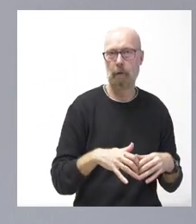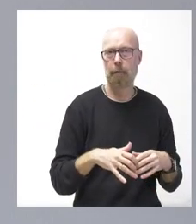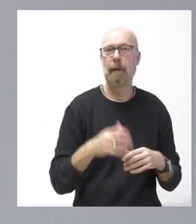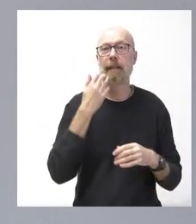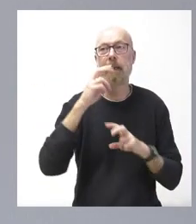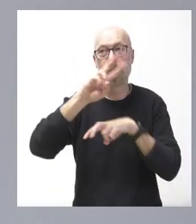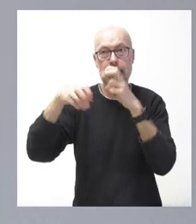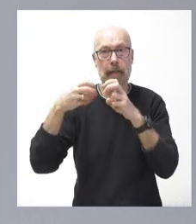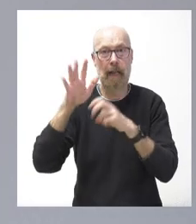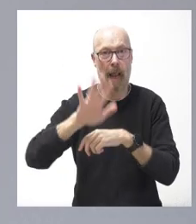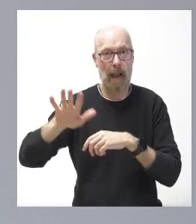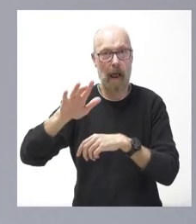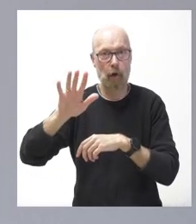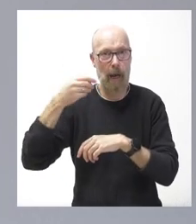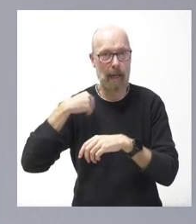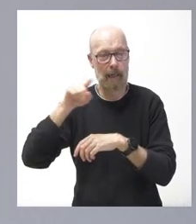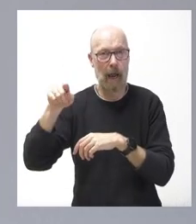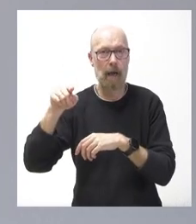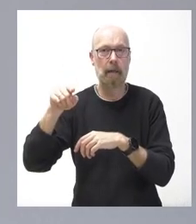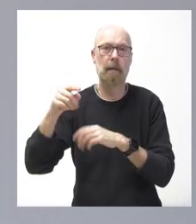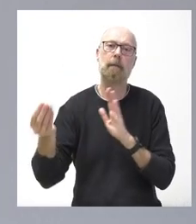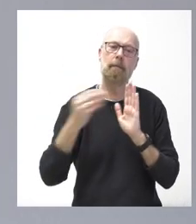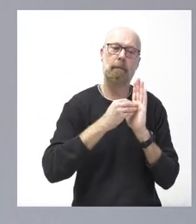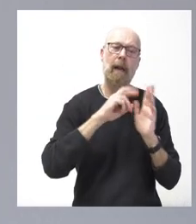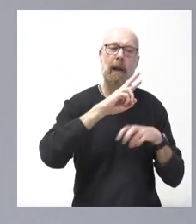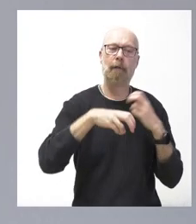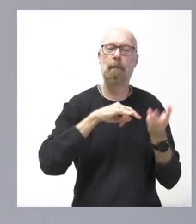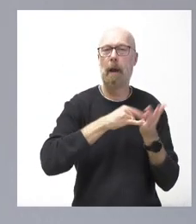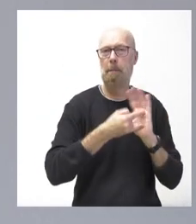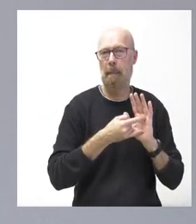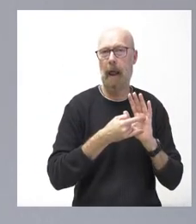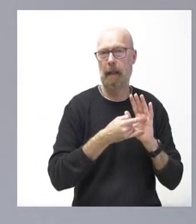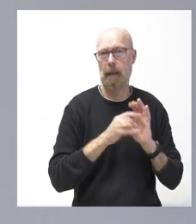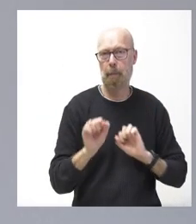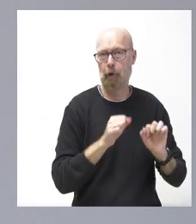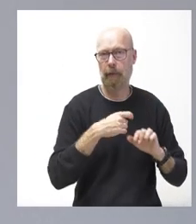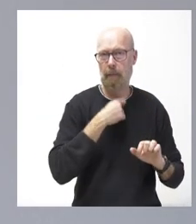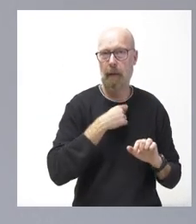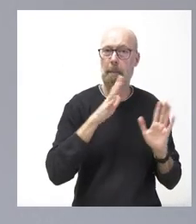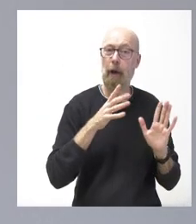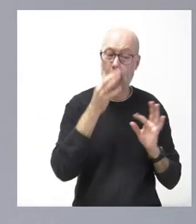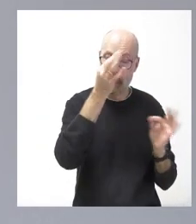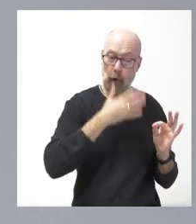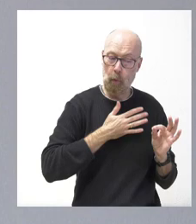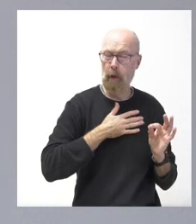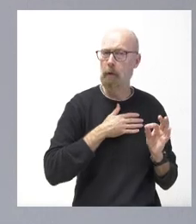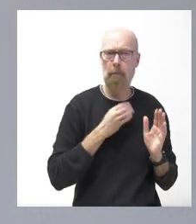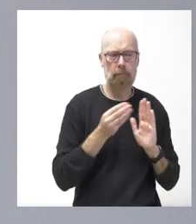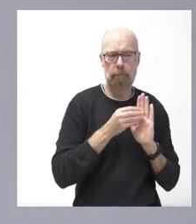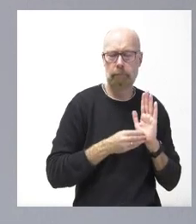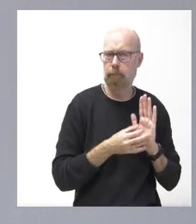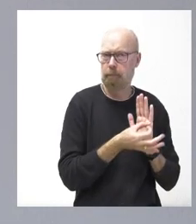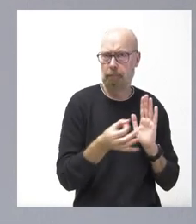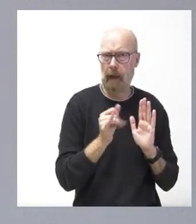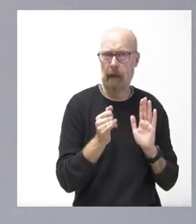actualización con una reforma del plan de protección civil del INUNCIL pero nuestros datos están actualizados. En ese marco, en la legislatura